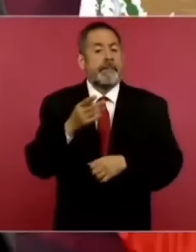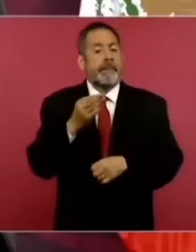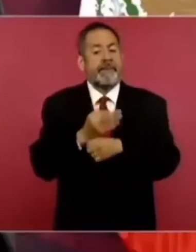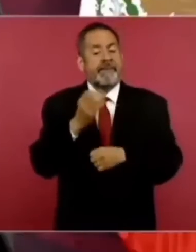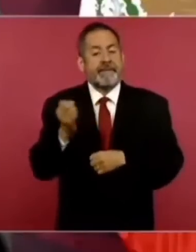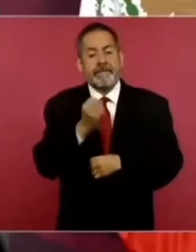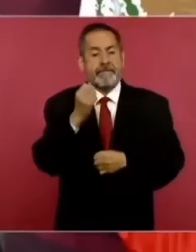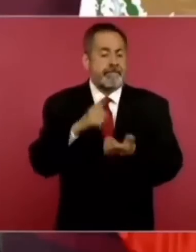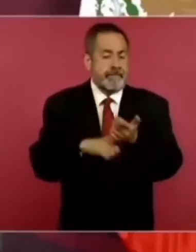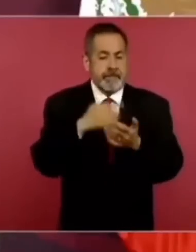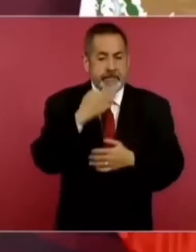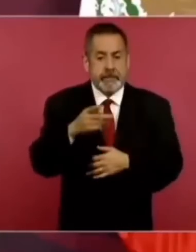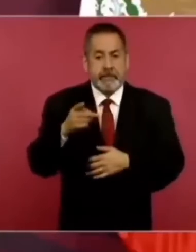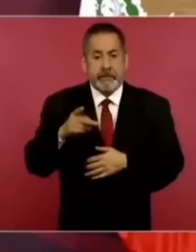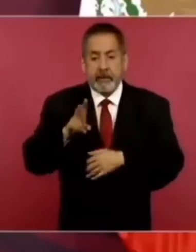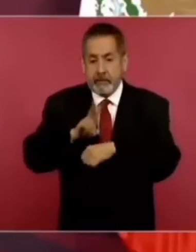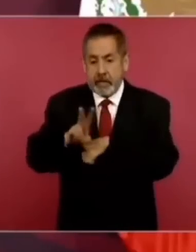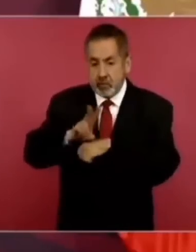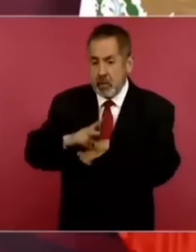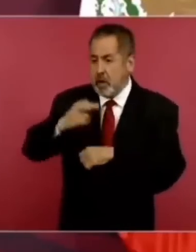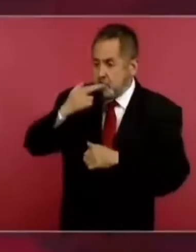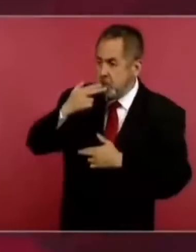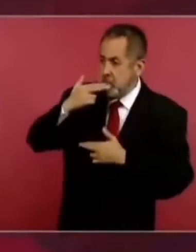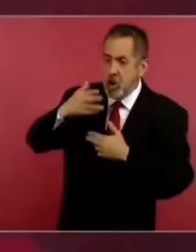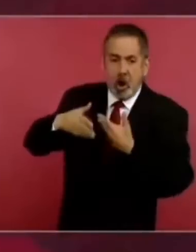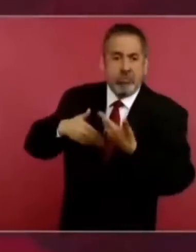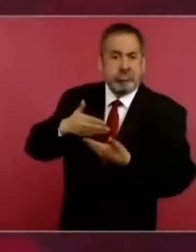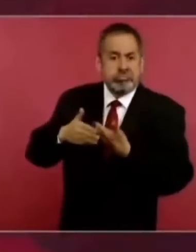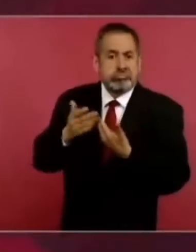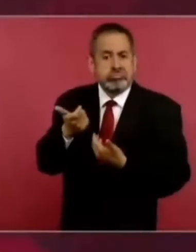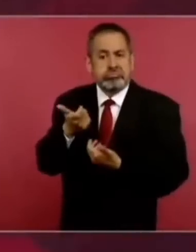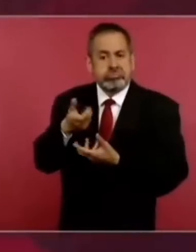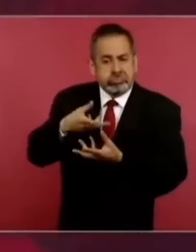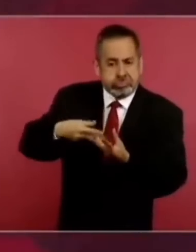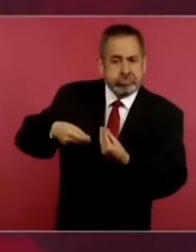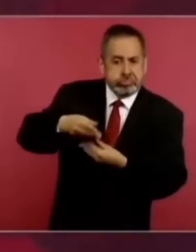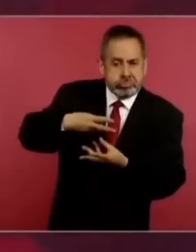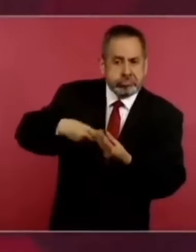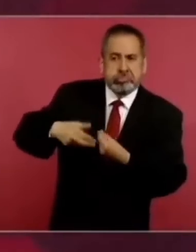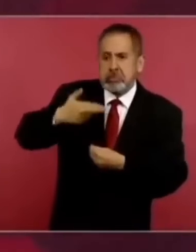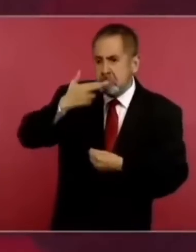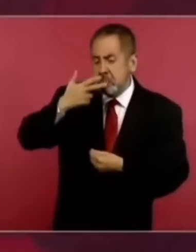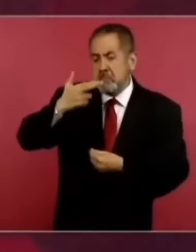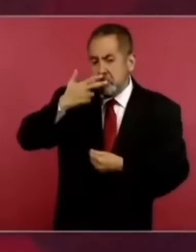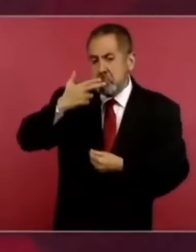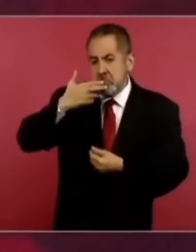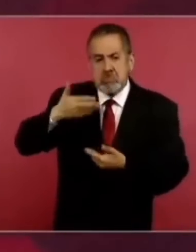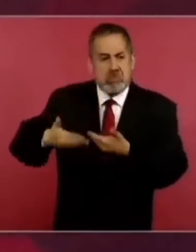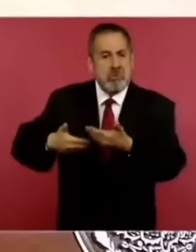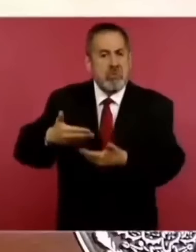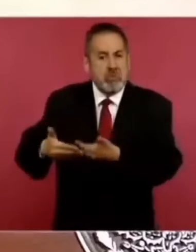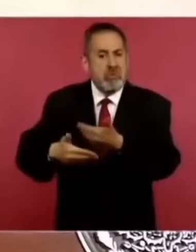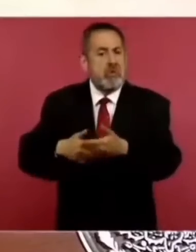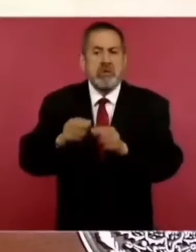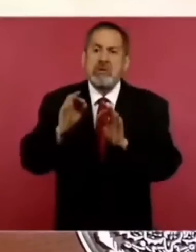en Venezuela están mejorando las cosas económicas y ya se está buscando